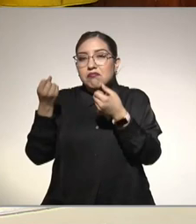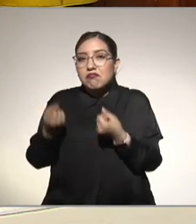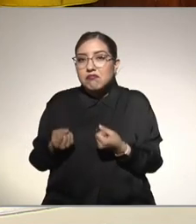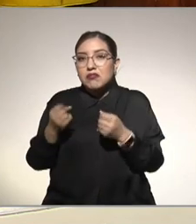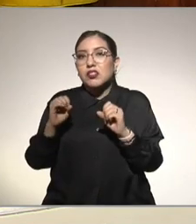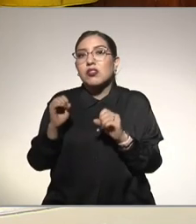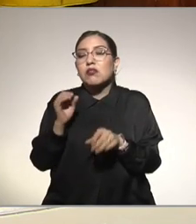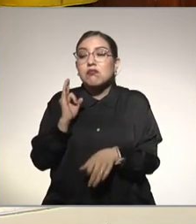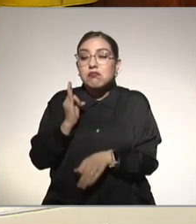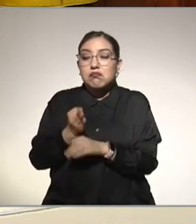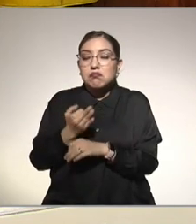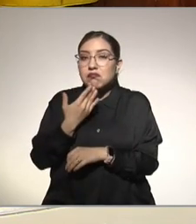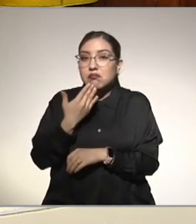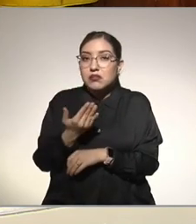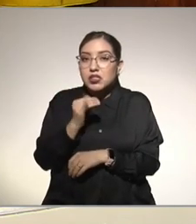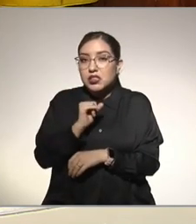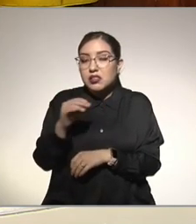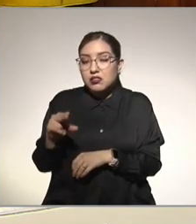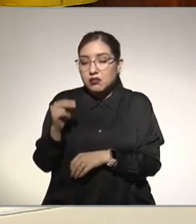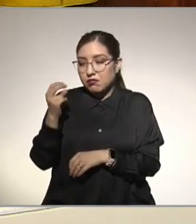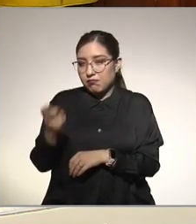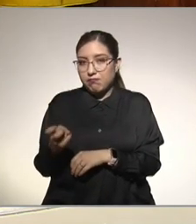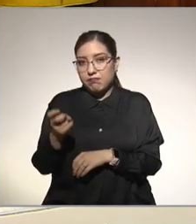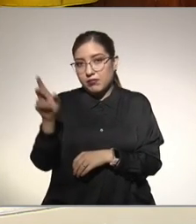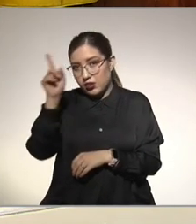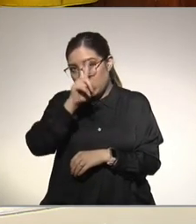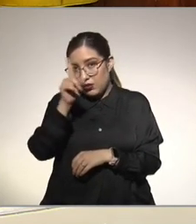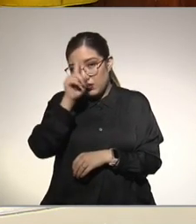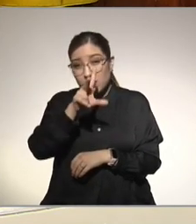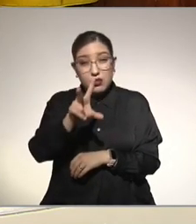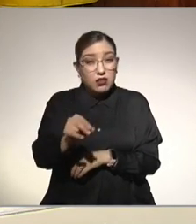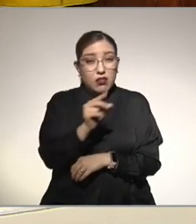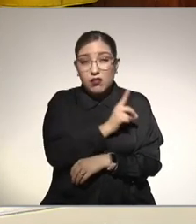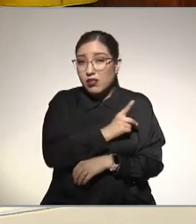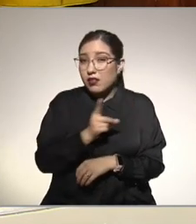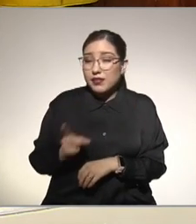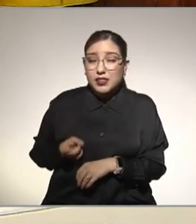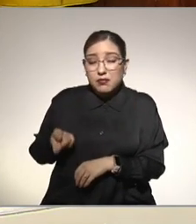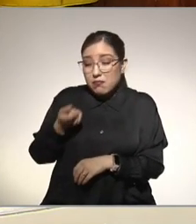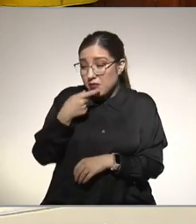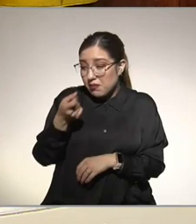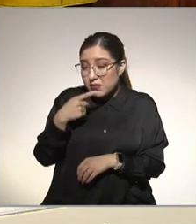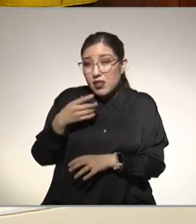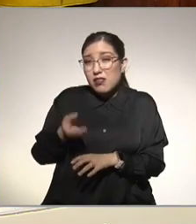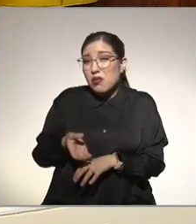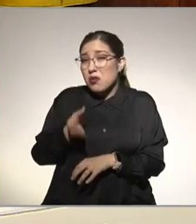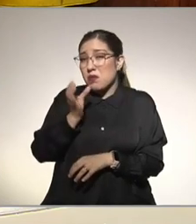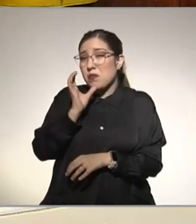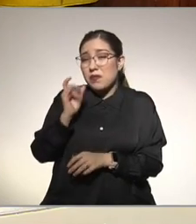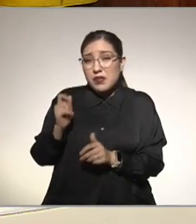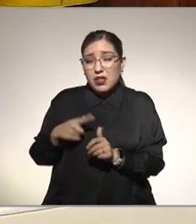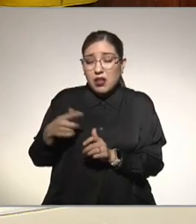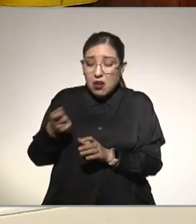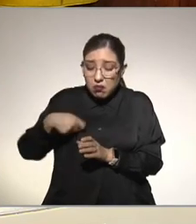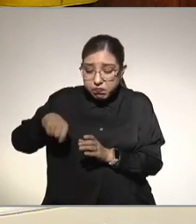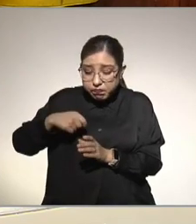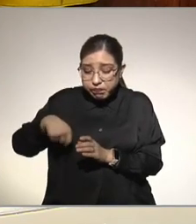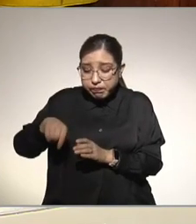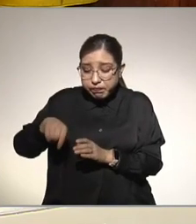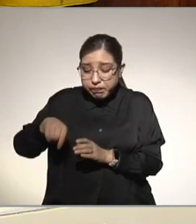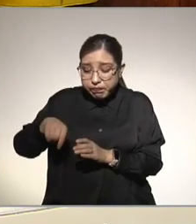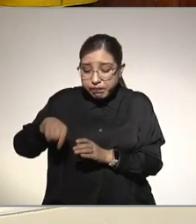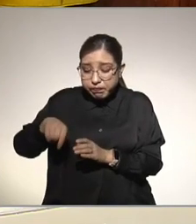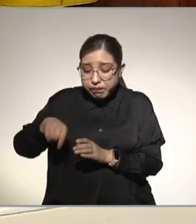tiene entonces la sugerencia es muy clara estos no se deben tomar no hay algún ni medicamento ni poción mágica que